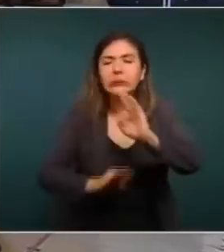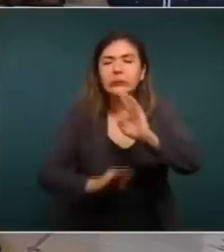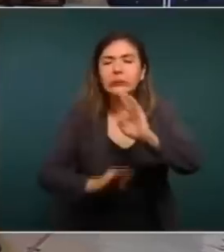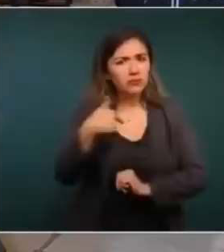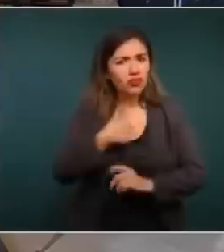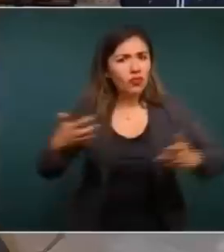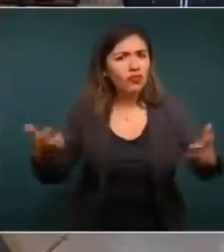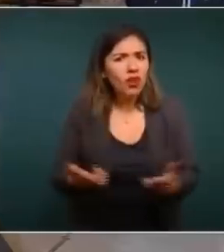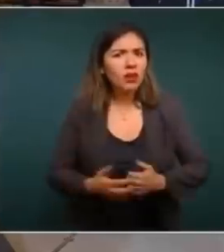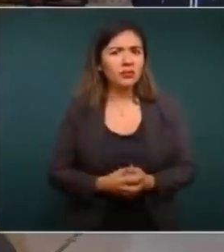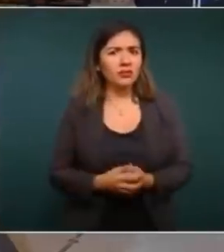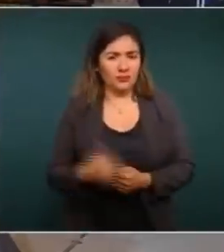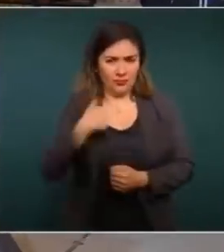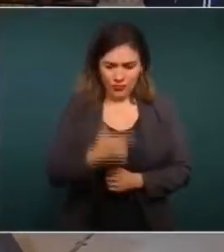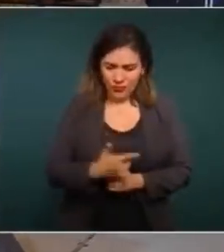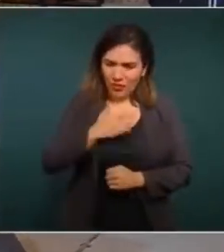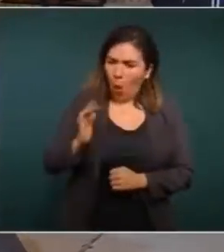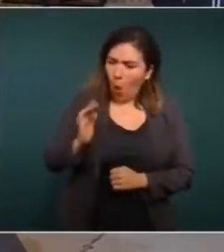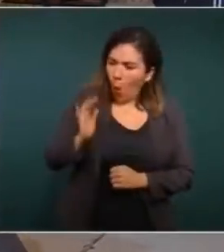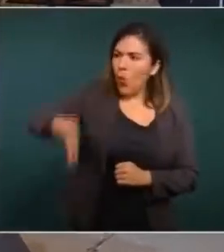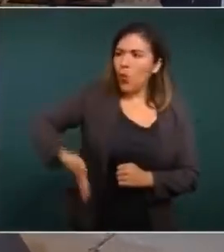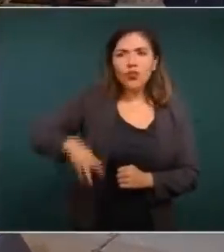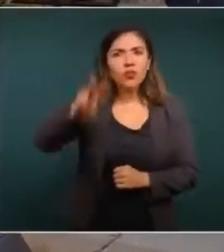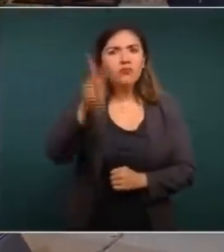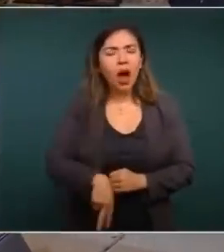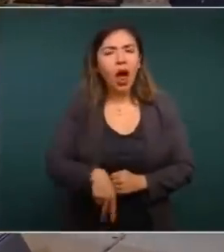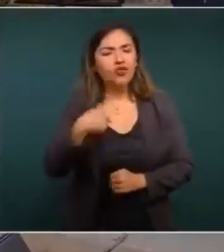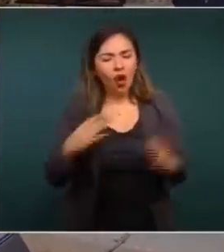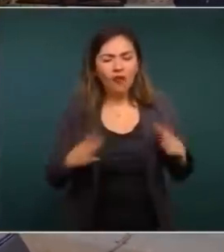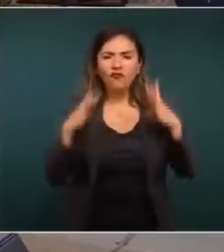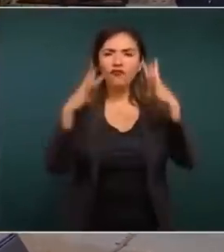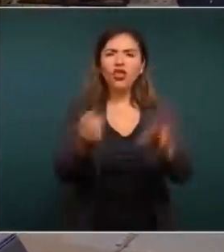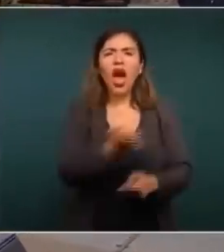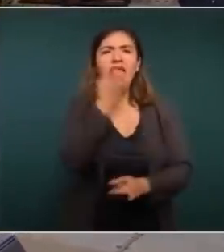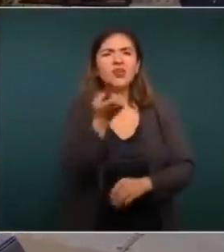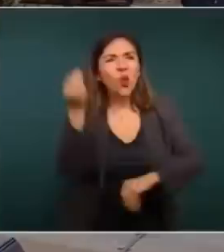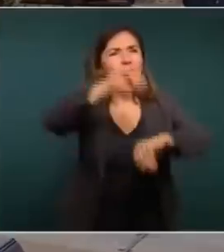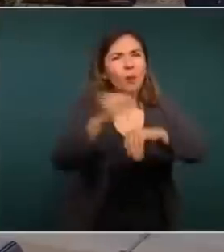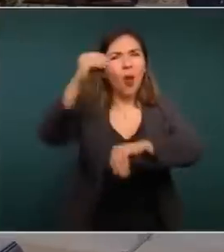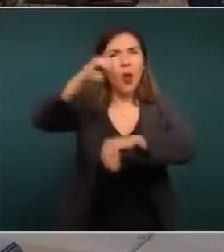Así como me da orgullo decir que he fundado muchas escuelas